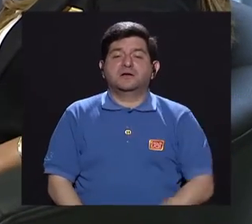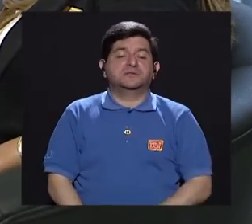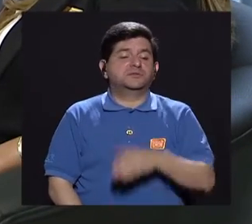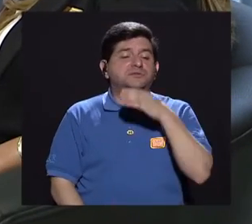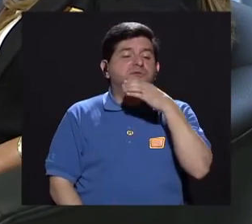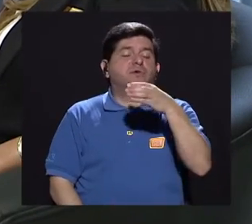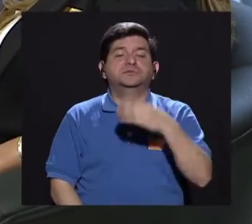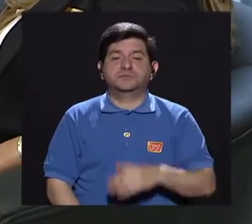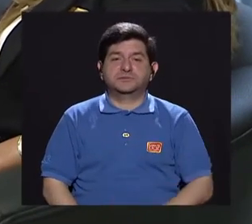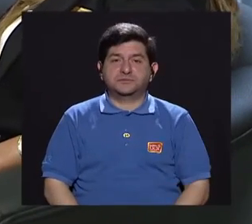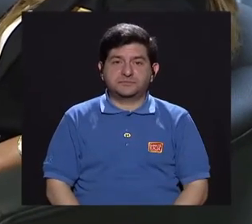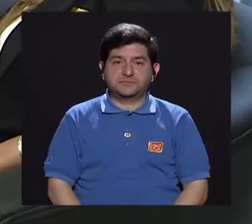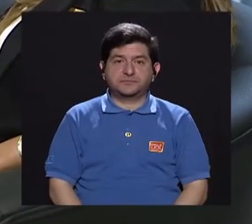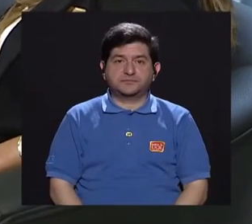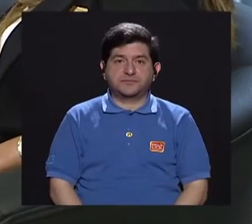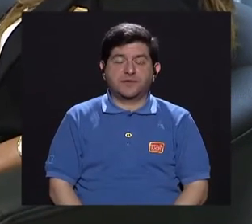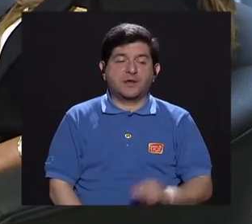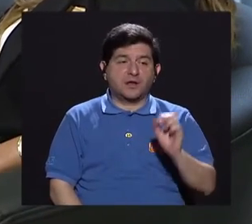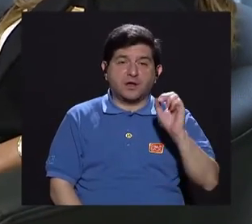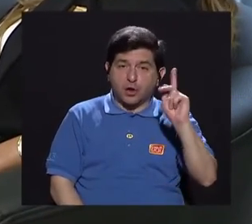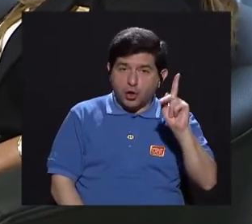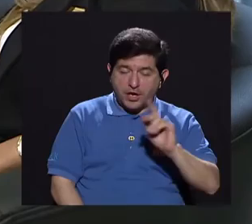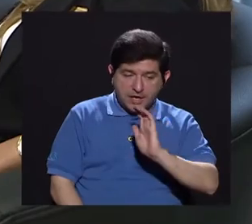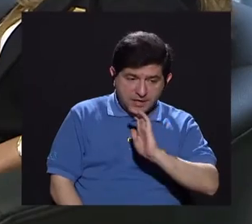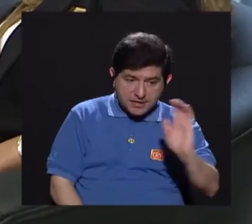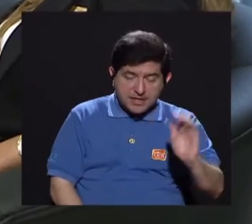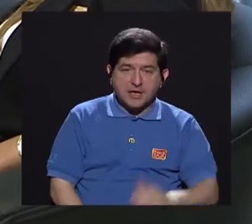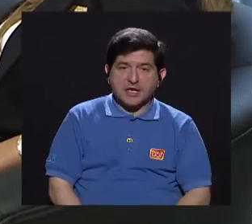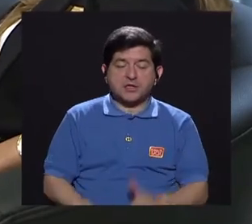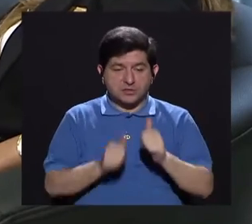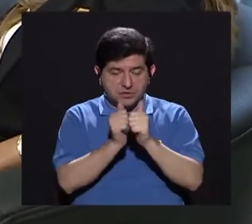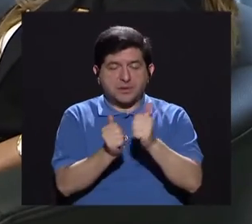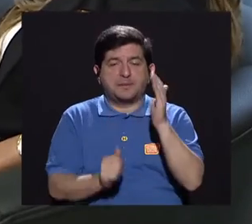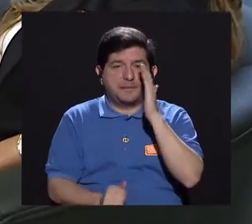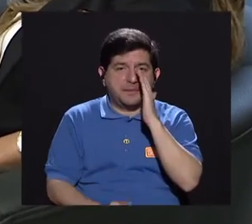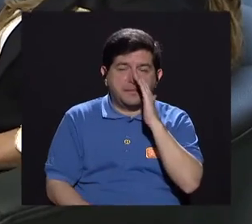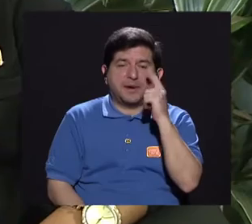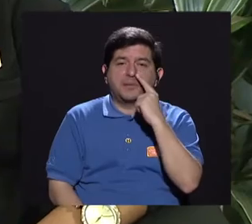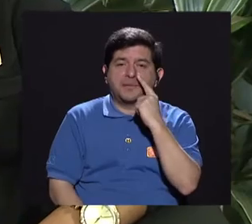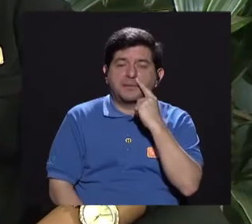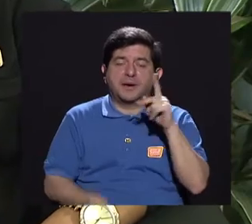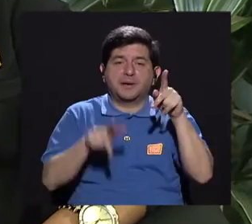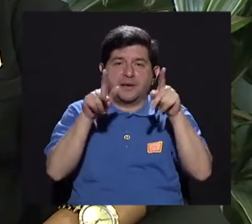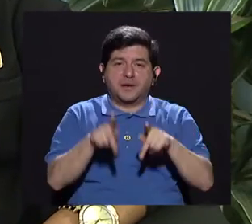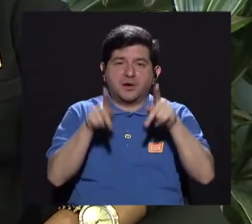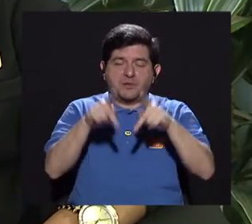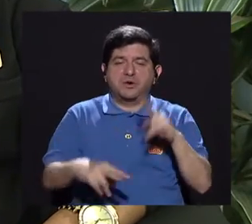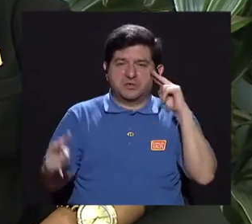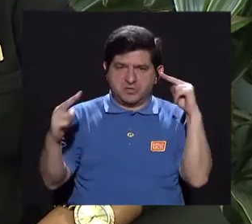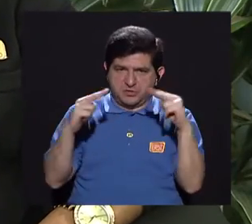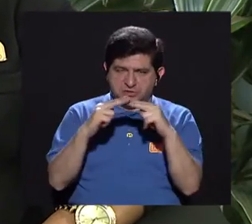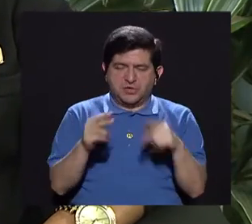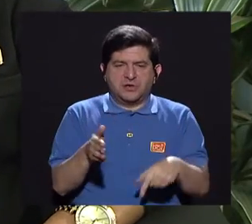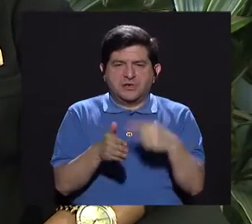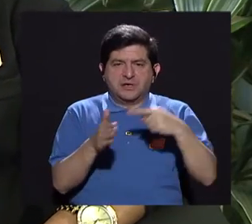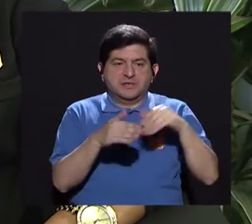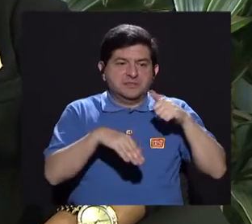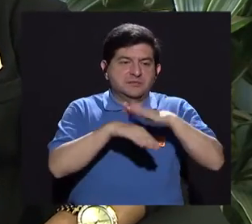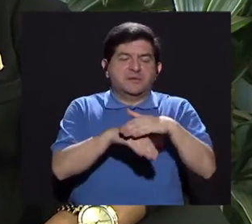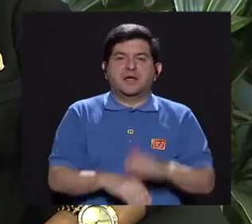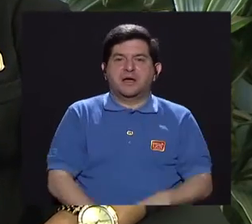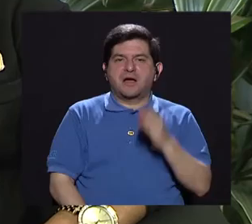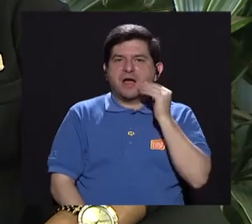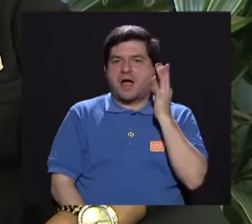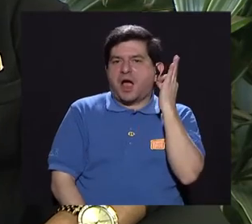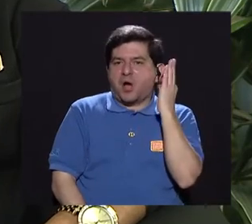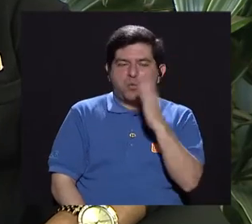recomendaciones? Ok, en el caso de los niños ojalá que vaya así con la mamá o con el papá, con las personas que más lo conozcan porque a veces los mandan con la abuela,